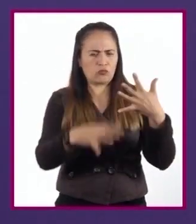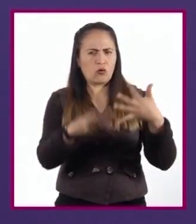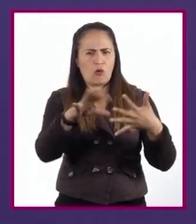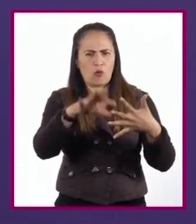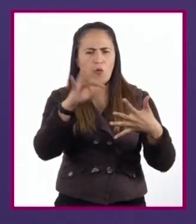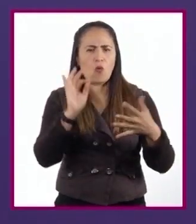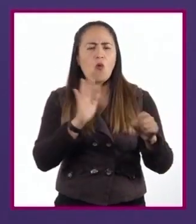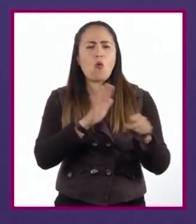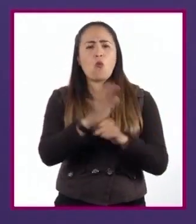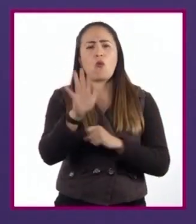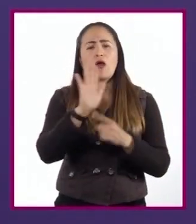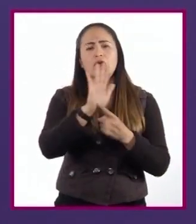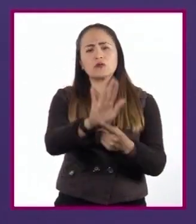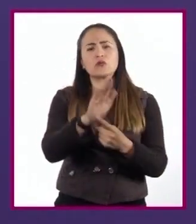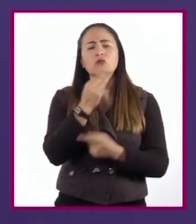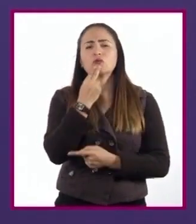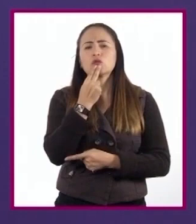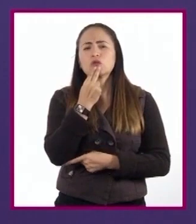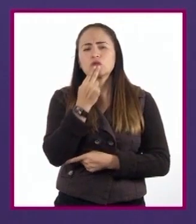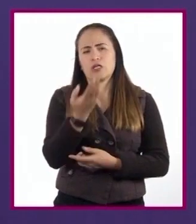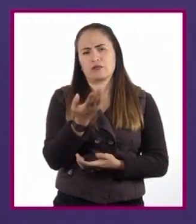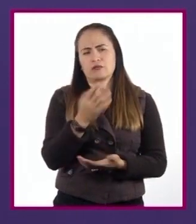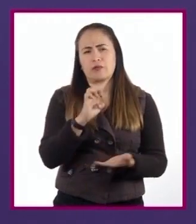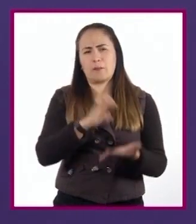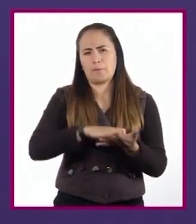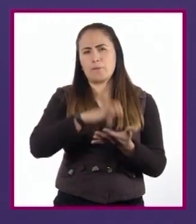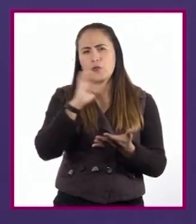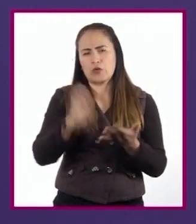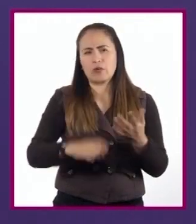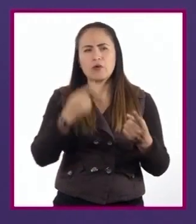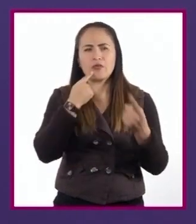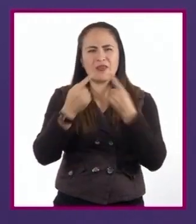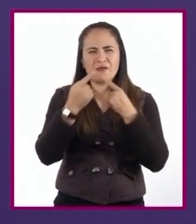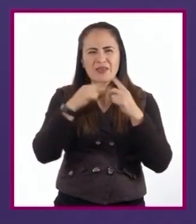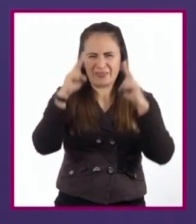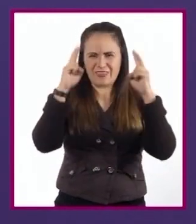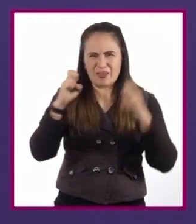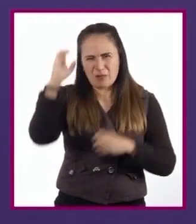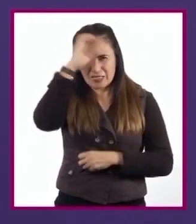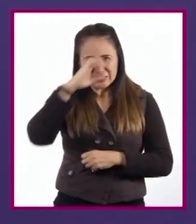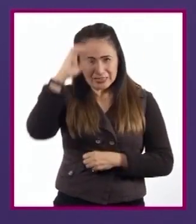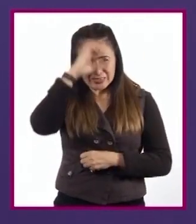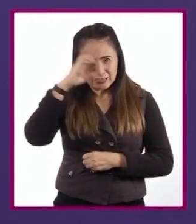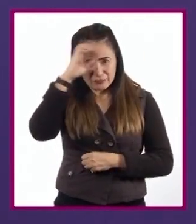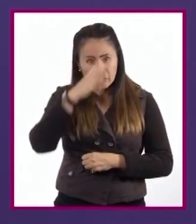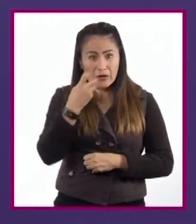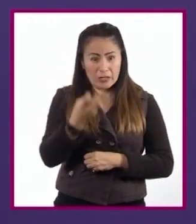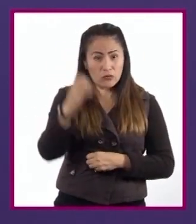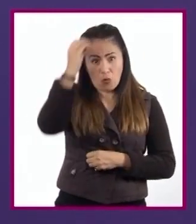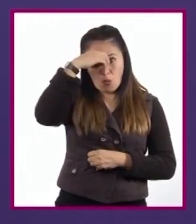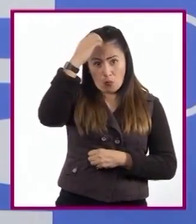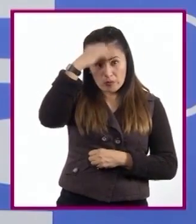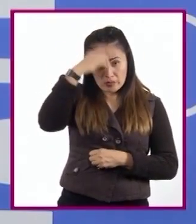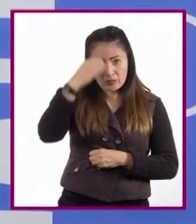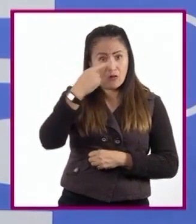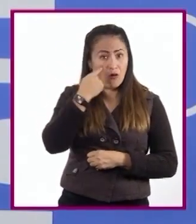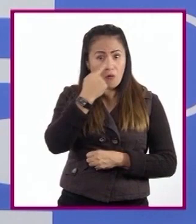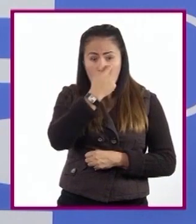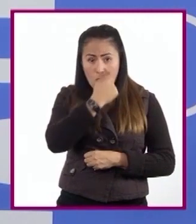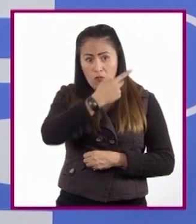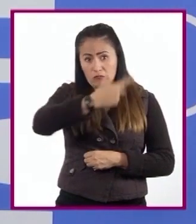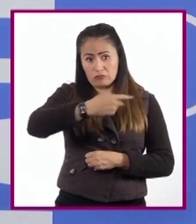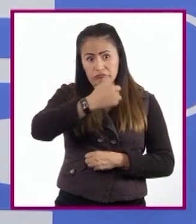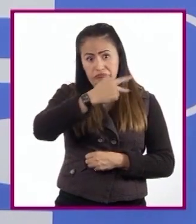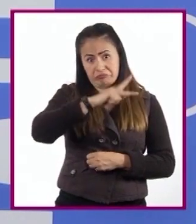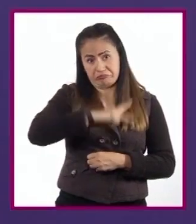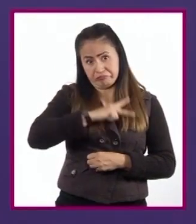que mejor nos conviene emplear. Por ejemplo, en un debate científico no sería válida una opinión personal, pero